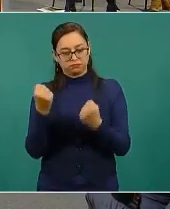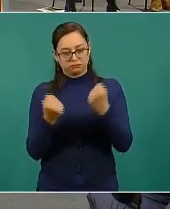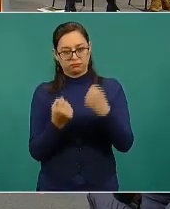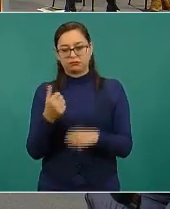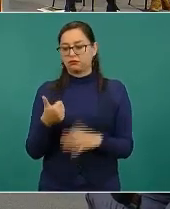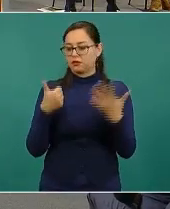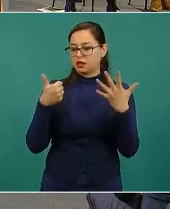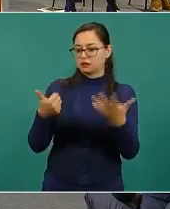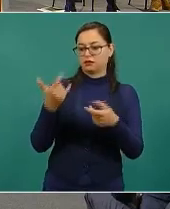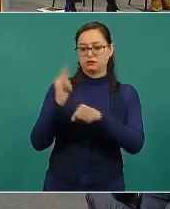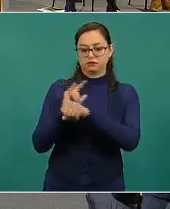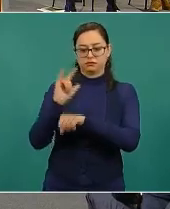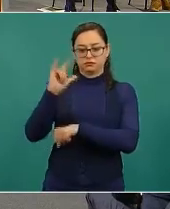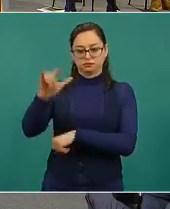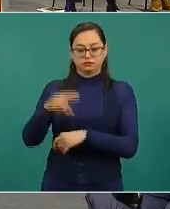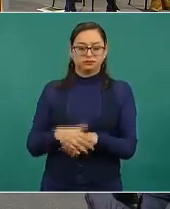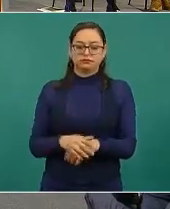aeronaves. Esto, señor presidente.